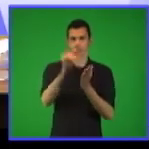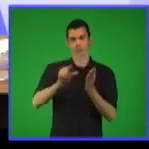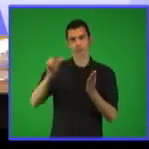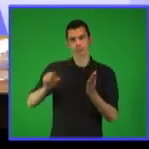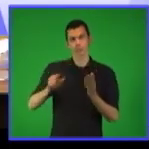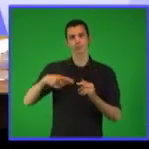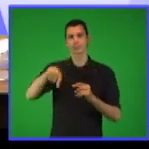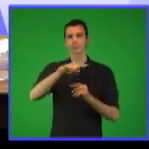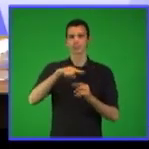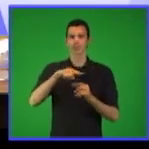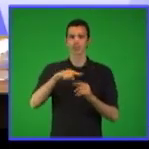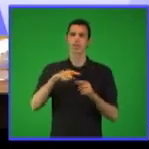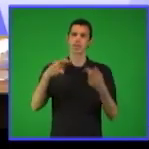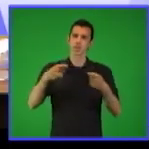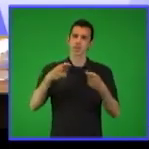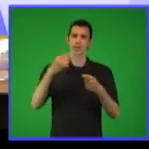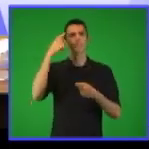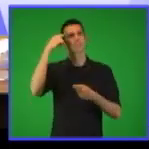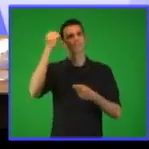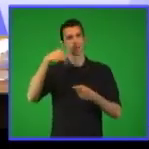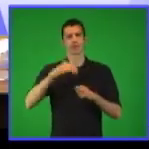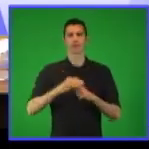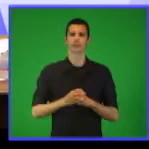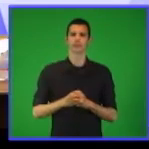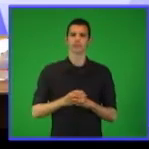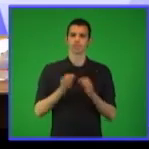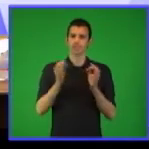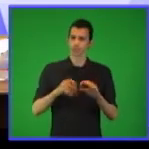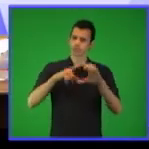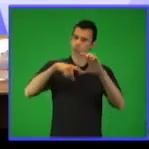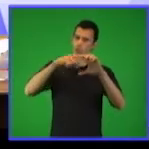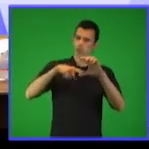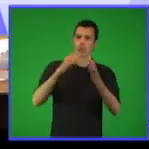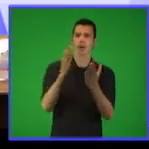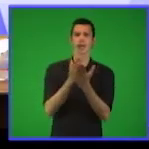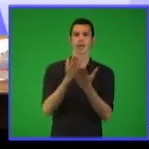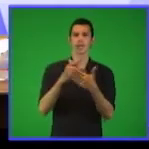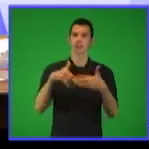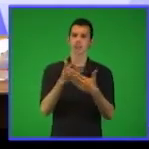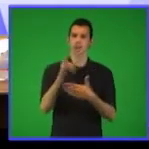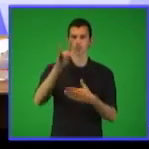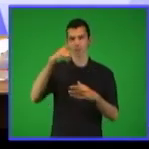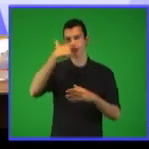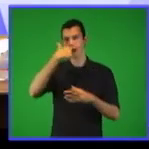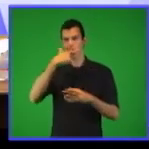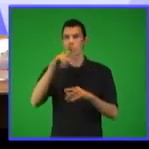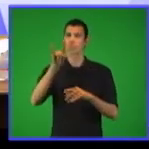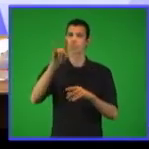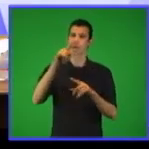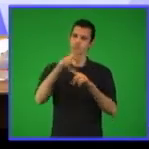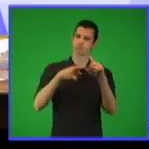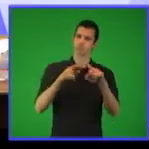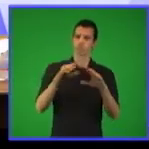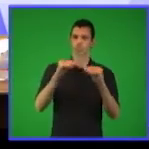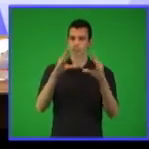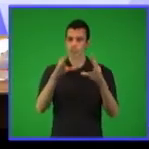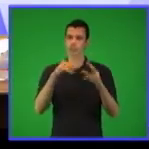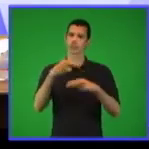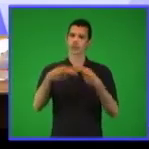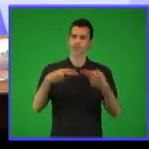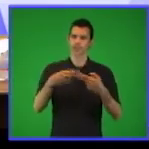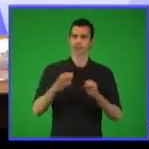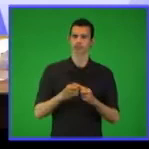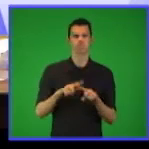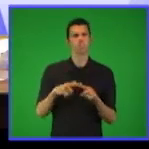este contenido en la clase del día 9 de abril a las 9 y 30 de la mañana. ¿Por qué?